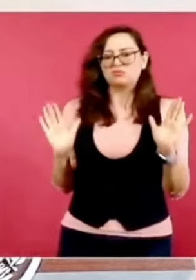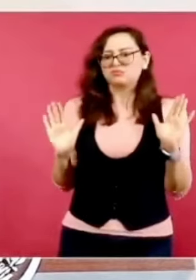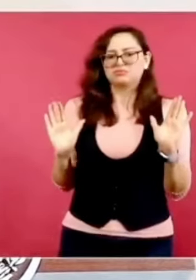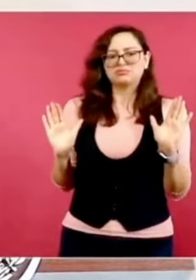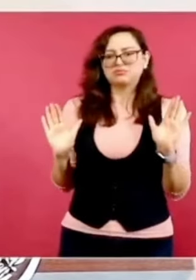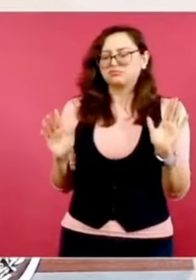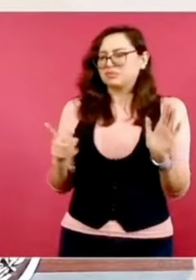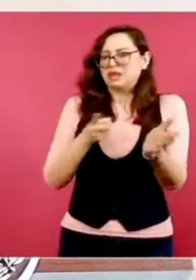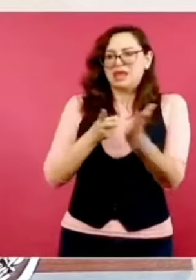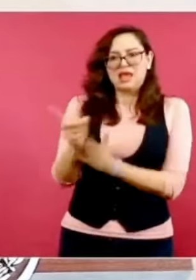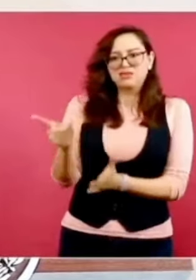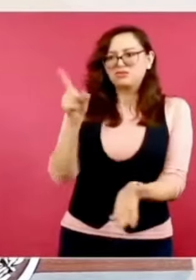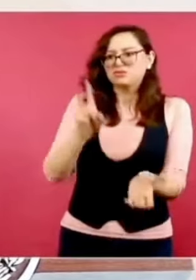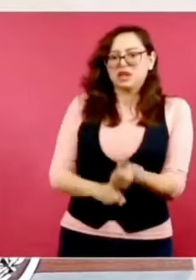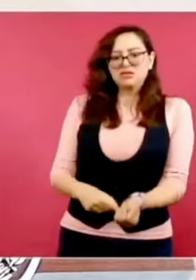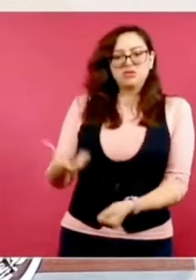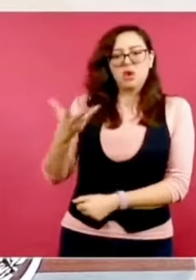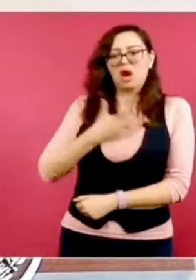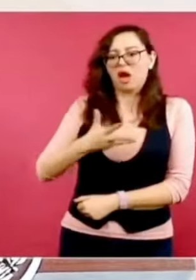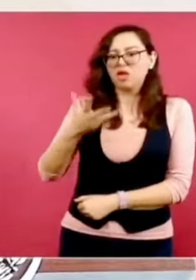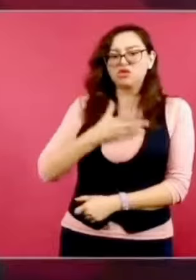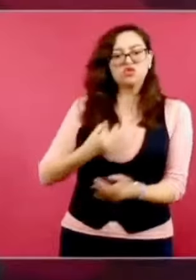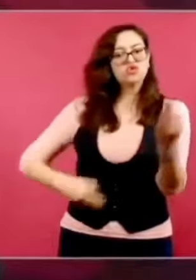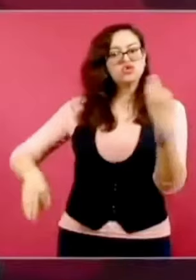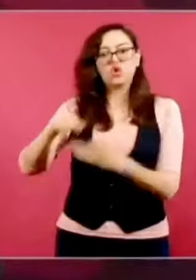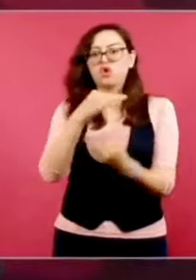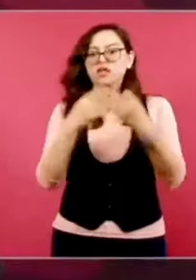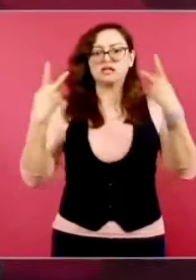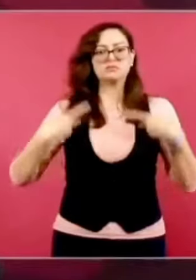derecho a votar y ser votados.